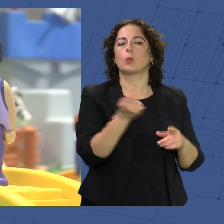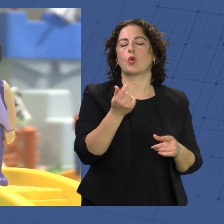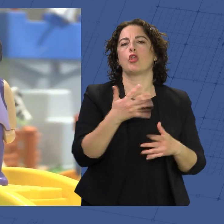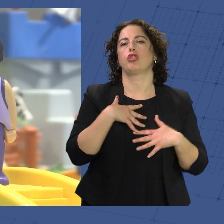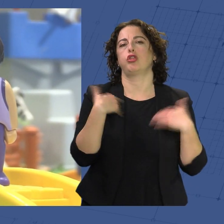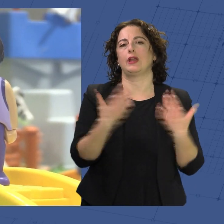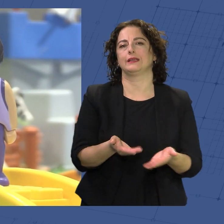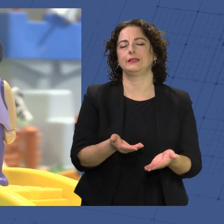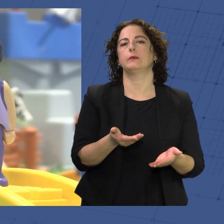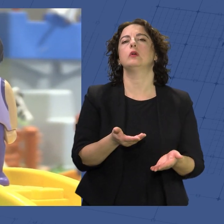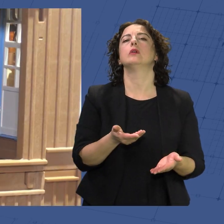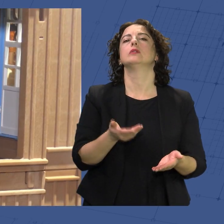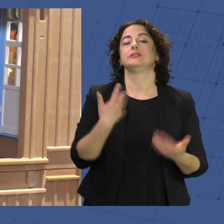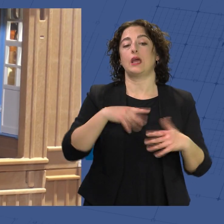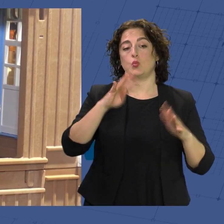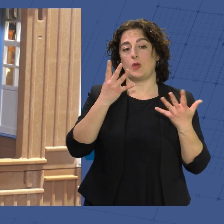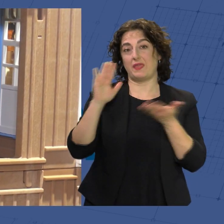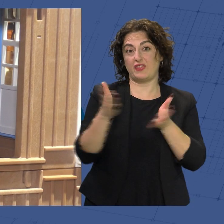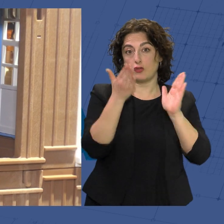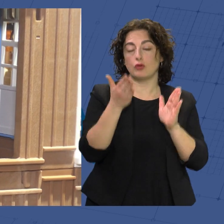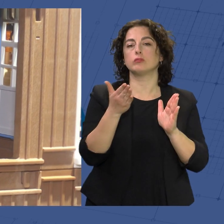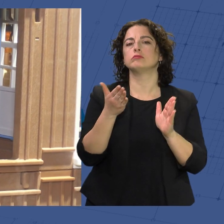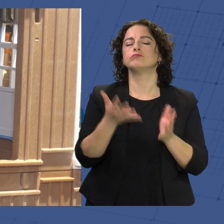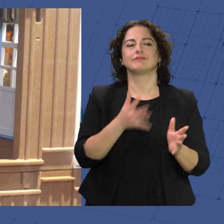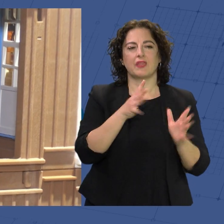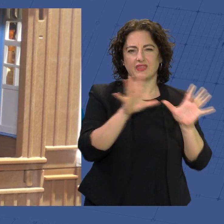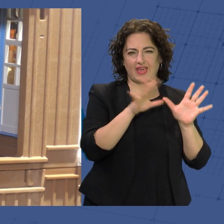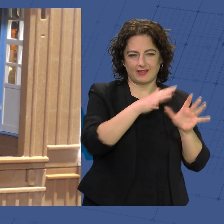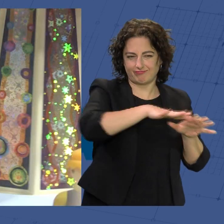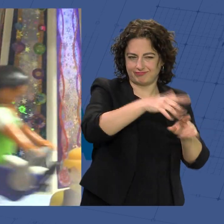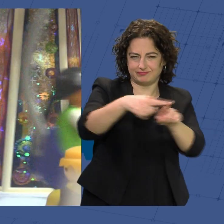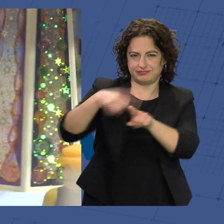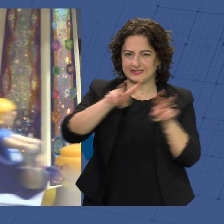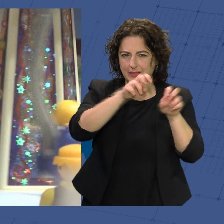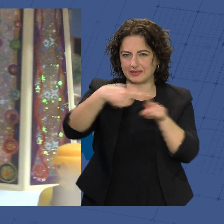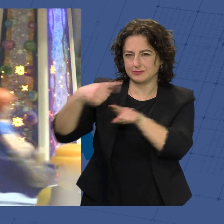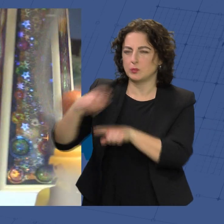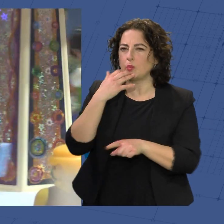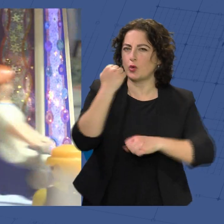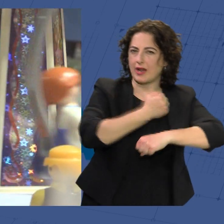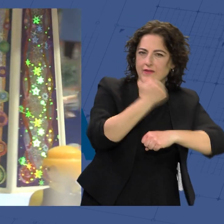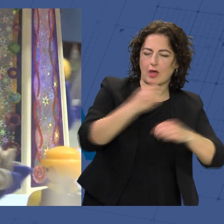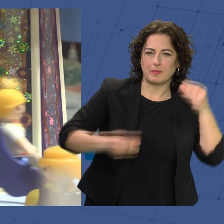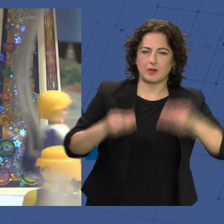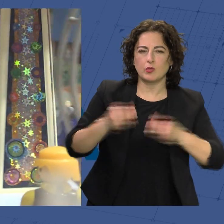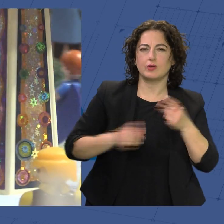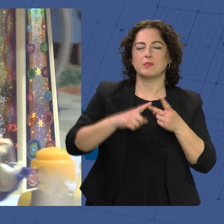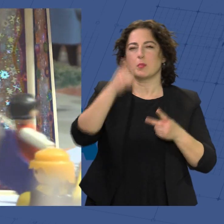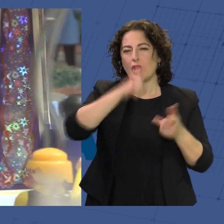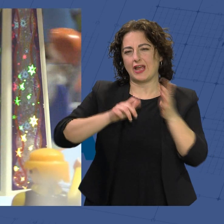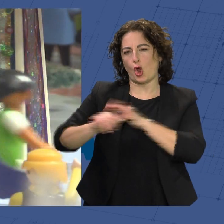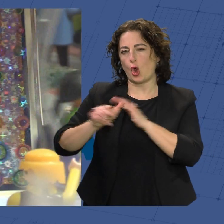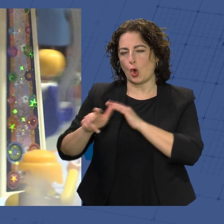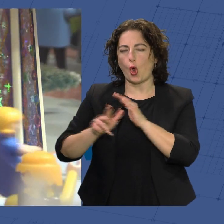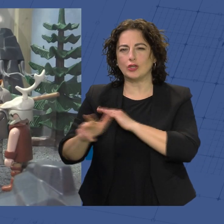alcanza esta Navidad, su novena edición, ofrece una decena de escenas de muy diversas temáticas, tales como la Navidad Playmobil, el Lejano Oeste, el